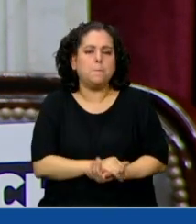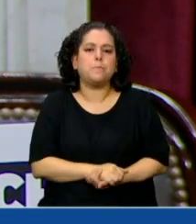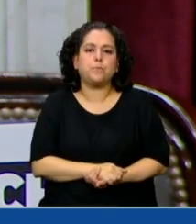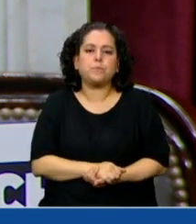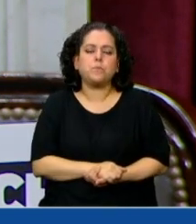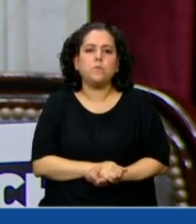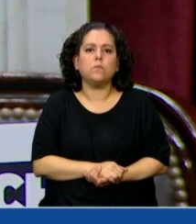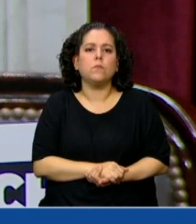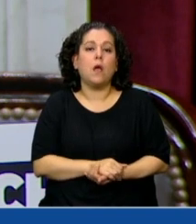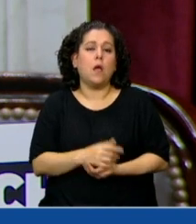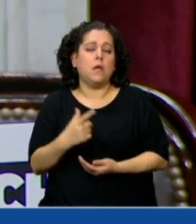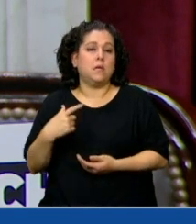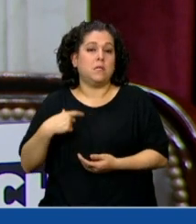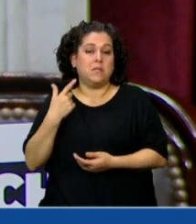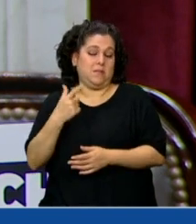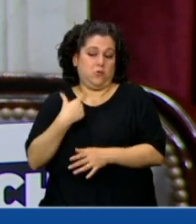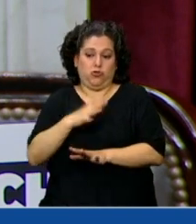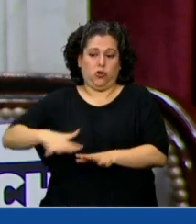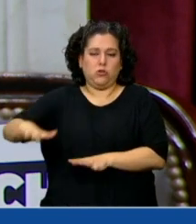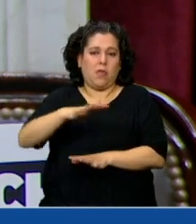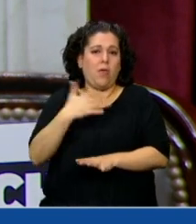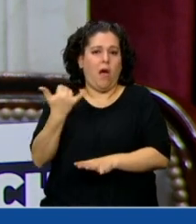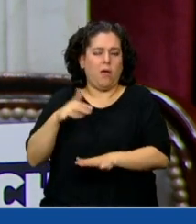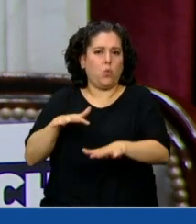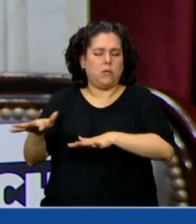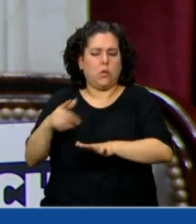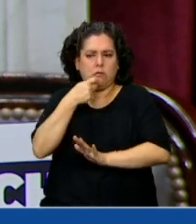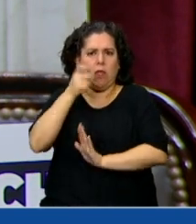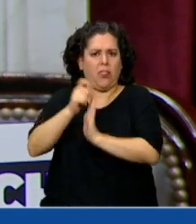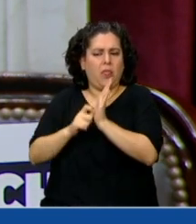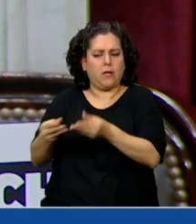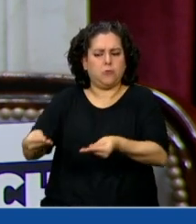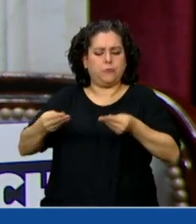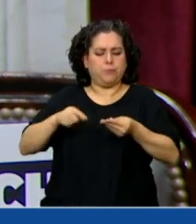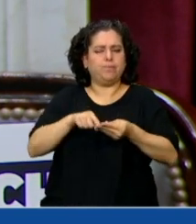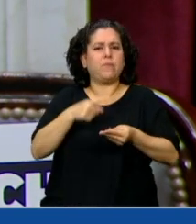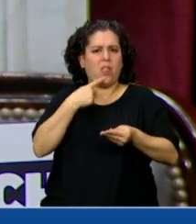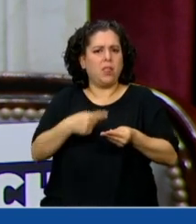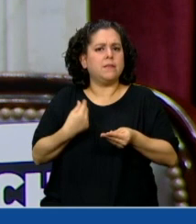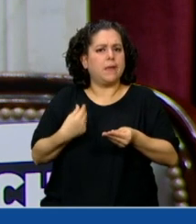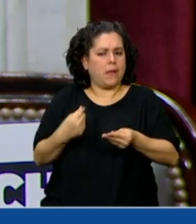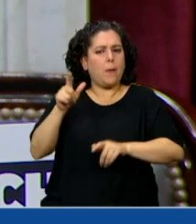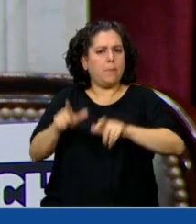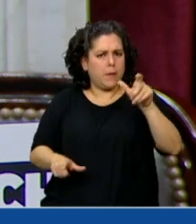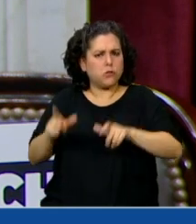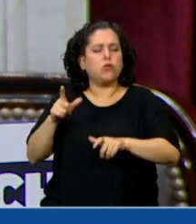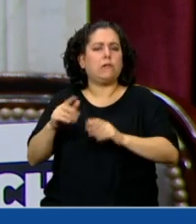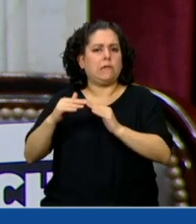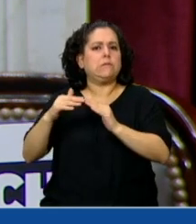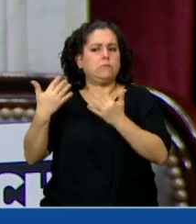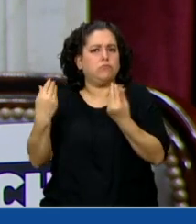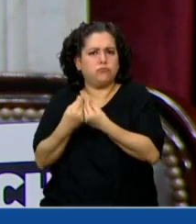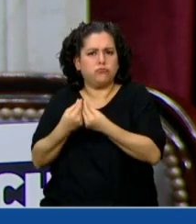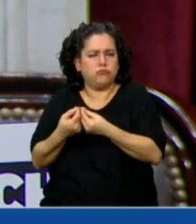la situación social nos marca que más del 40% de la población está bajo la línea de pobreza,